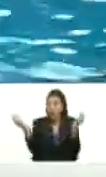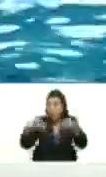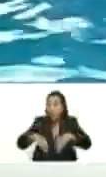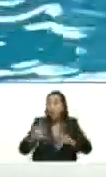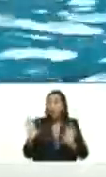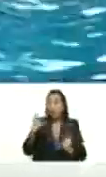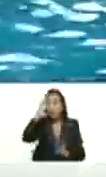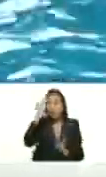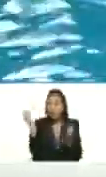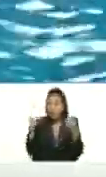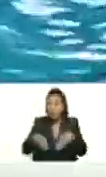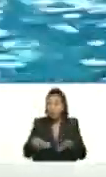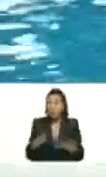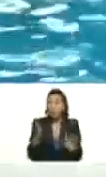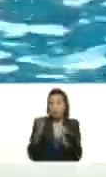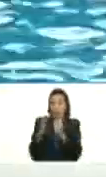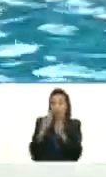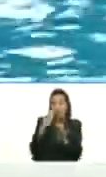adelante